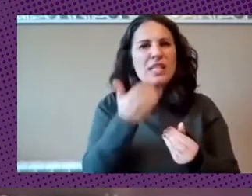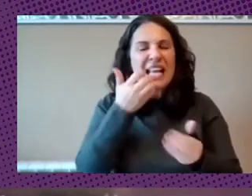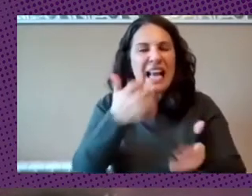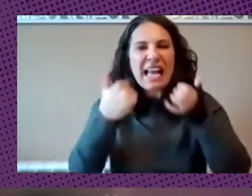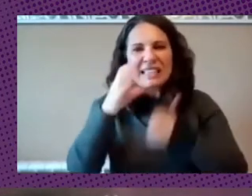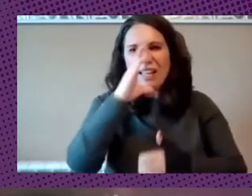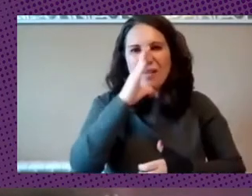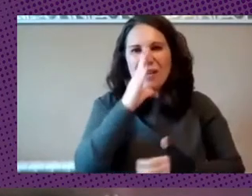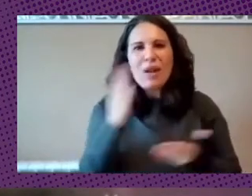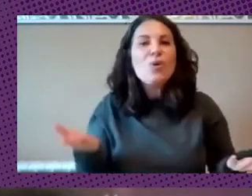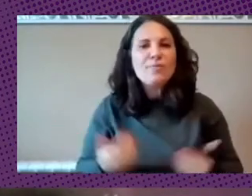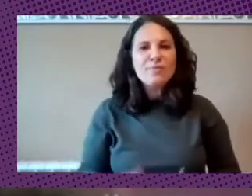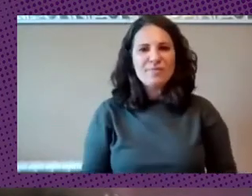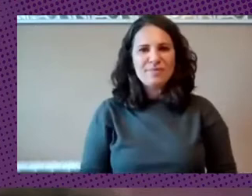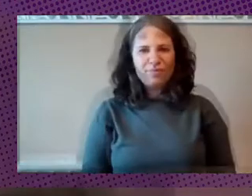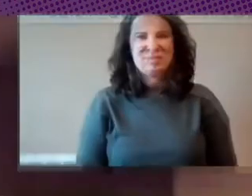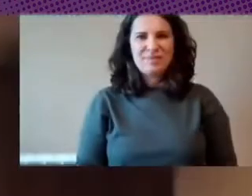febrero